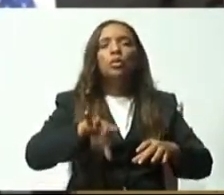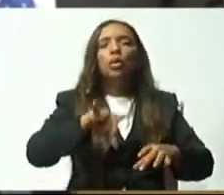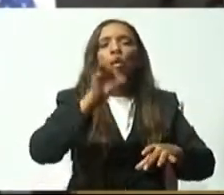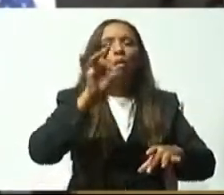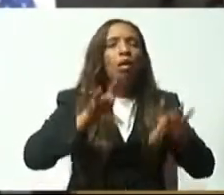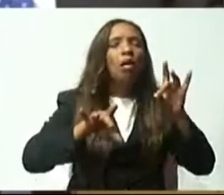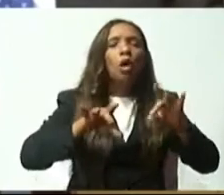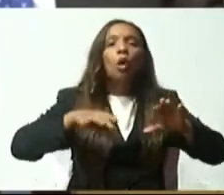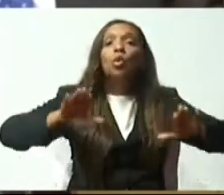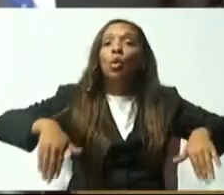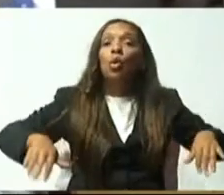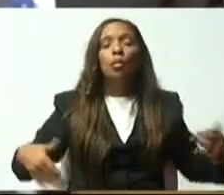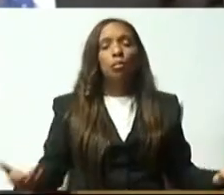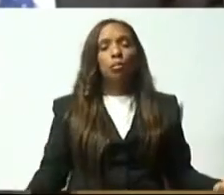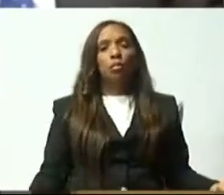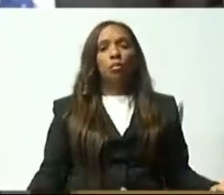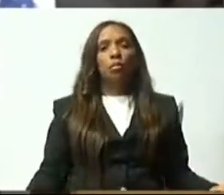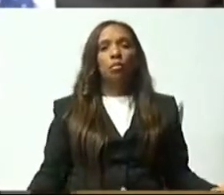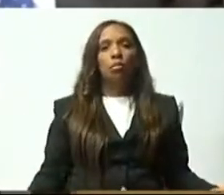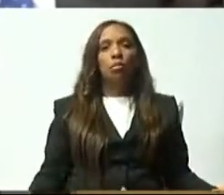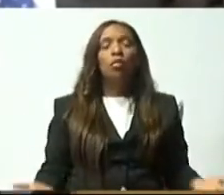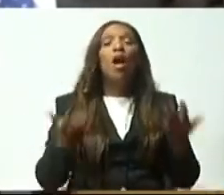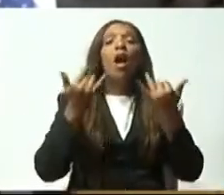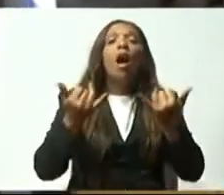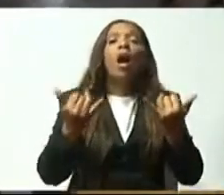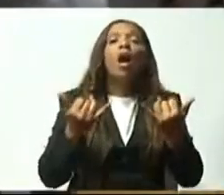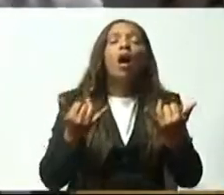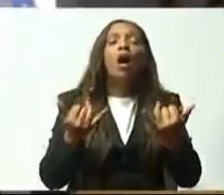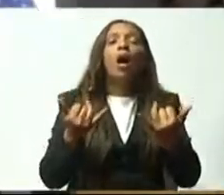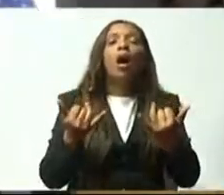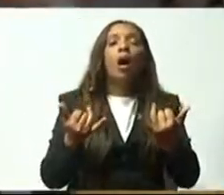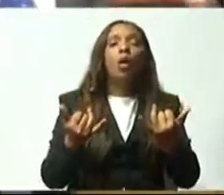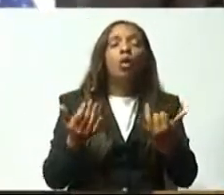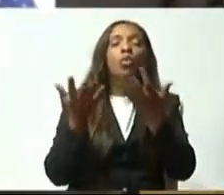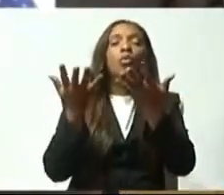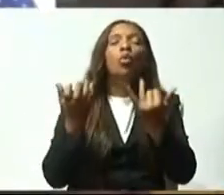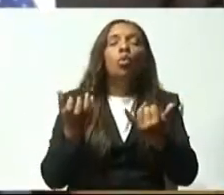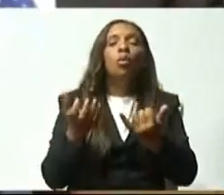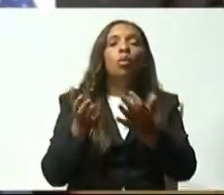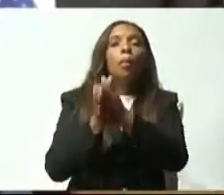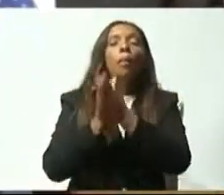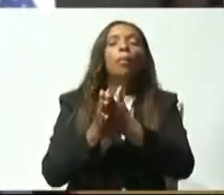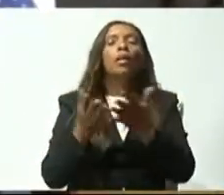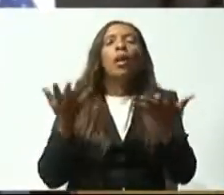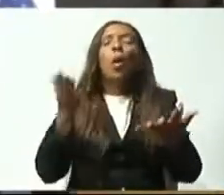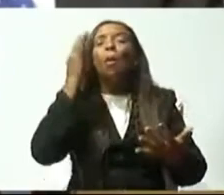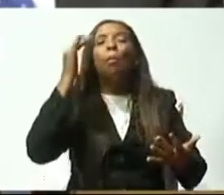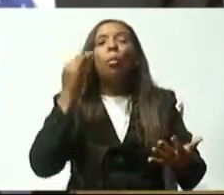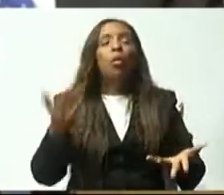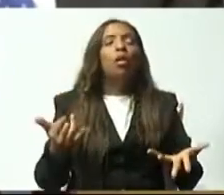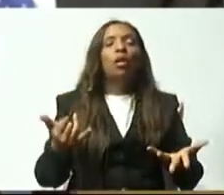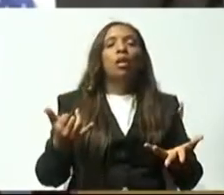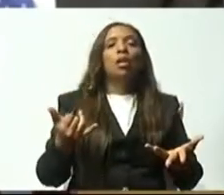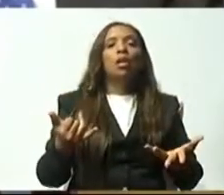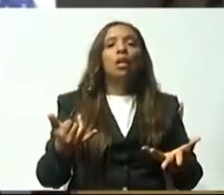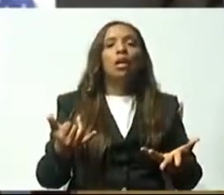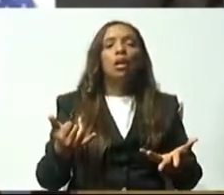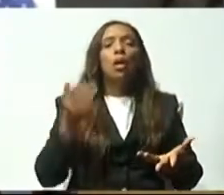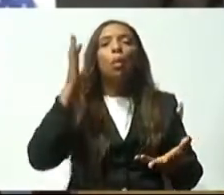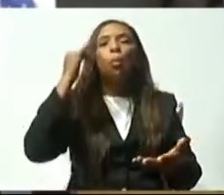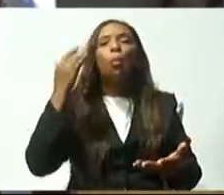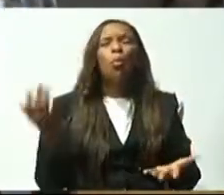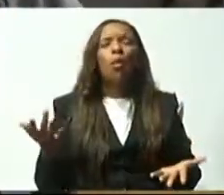que intime, que intime, para que no pedí procedimiento, de desapoderamiento, al diputado, Amado Díaz,